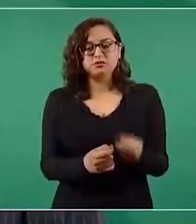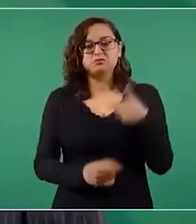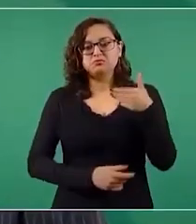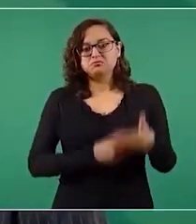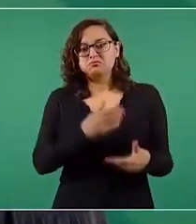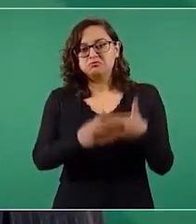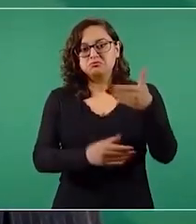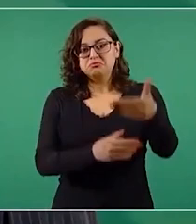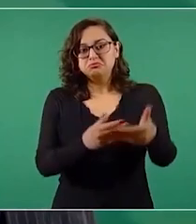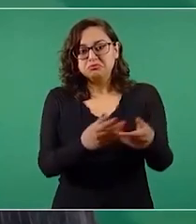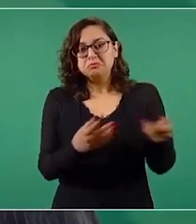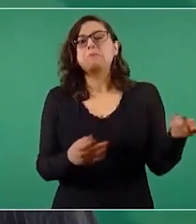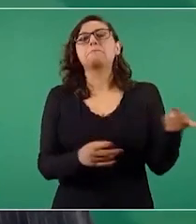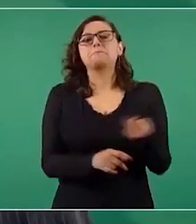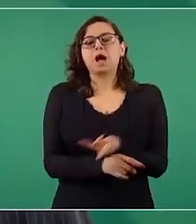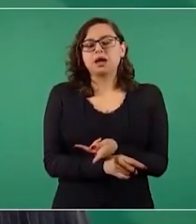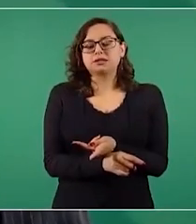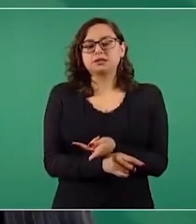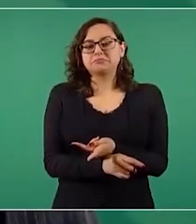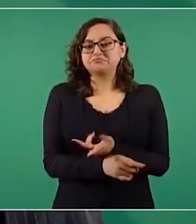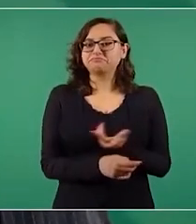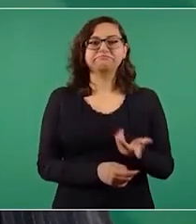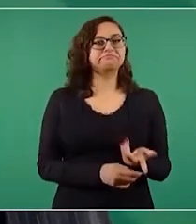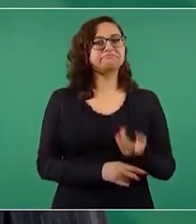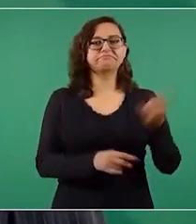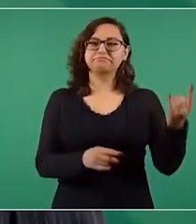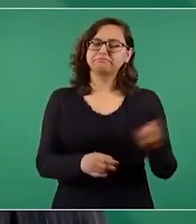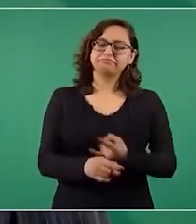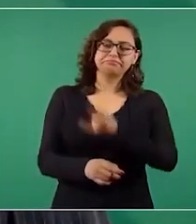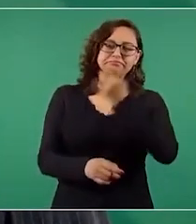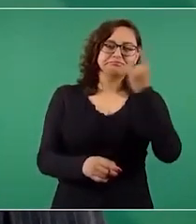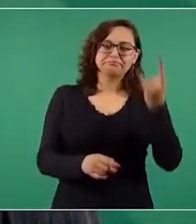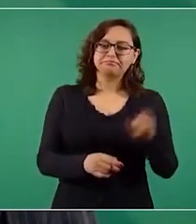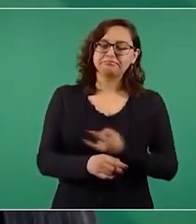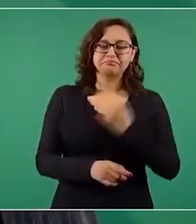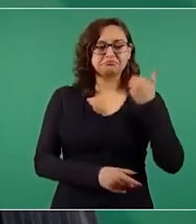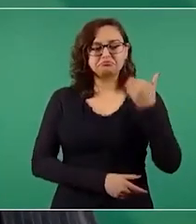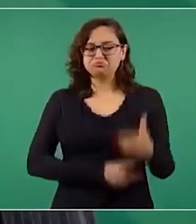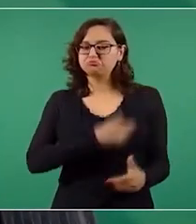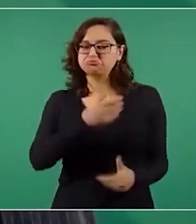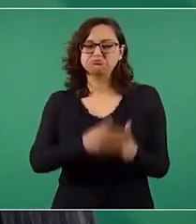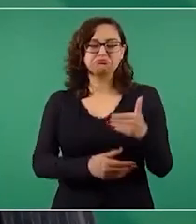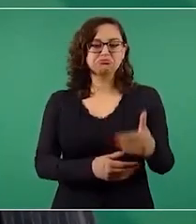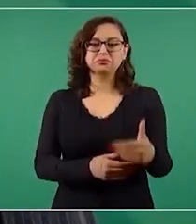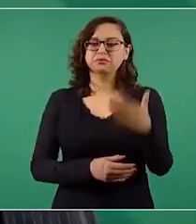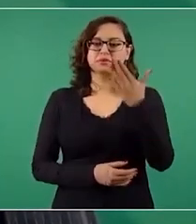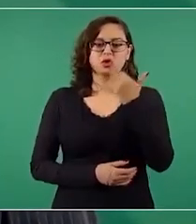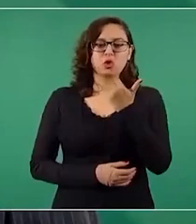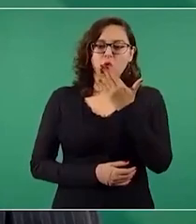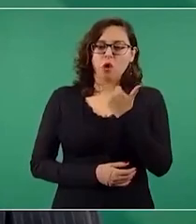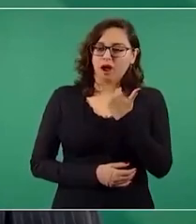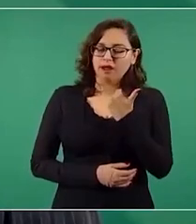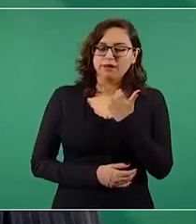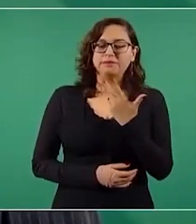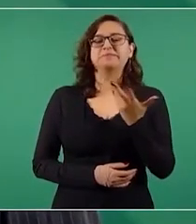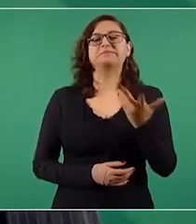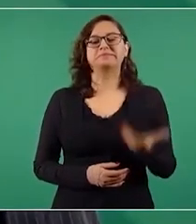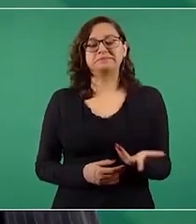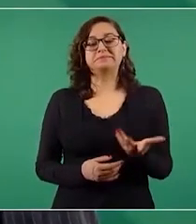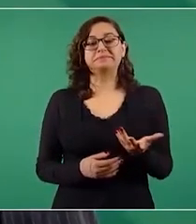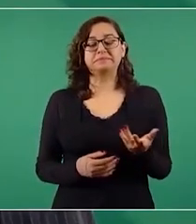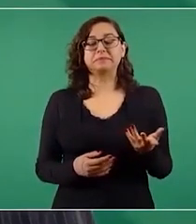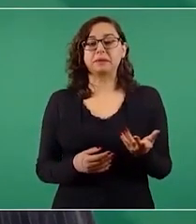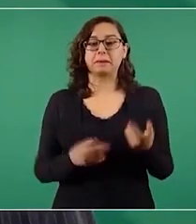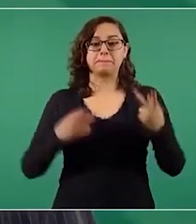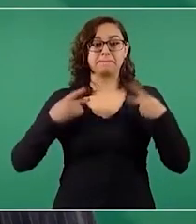Encontramos de que no hay avances. Sigue participando